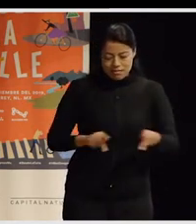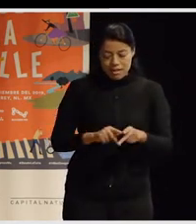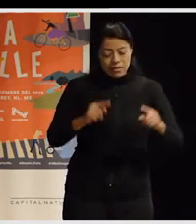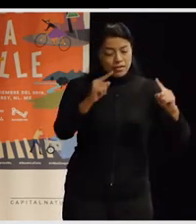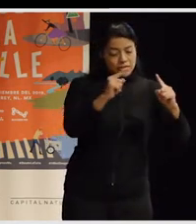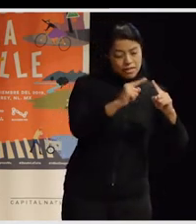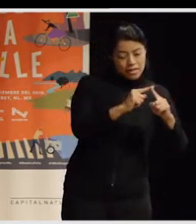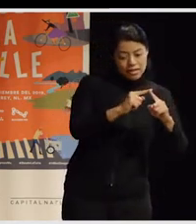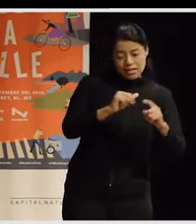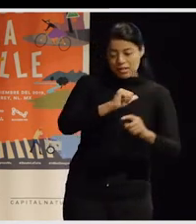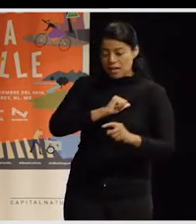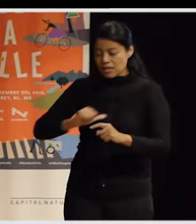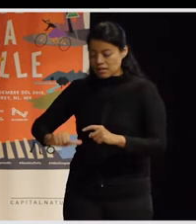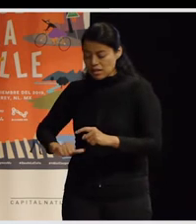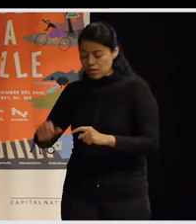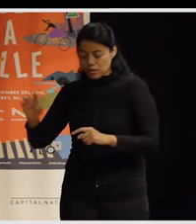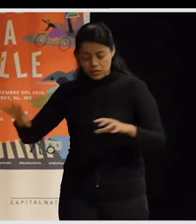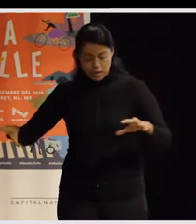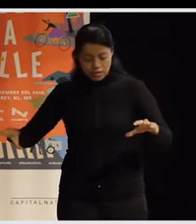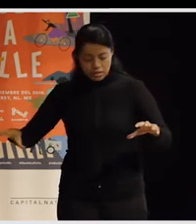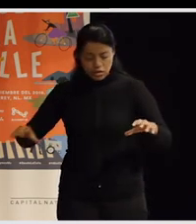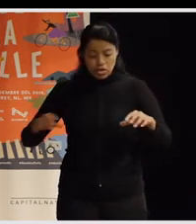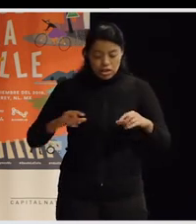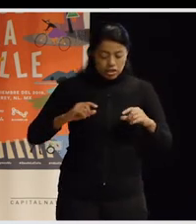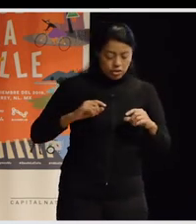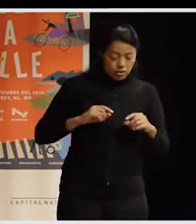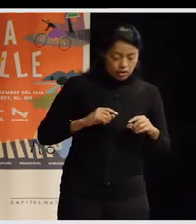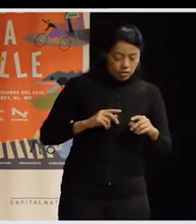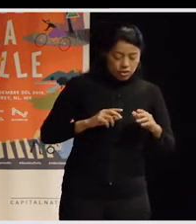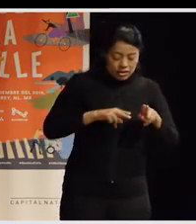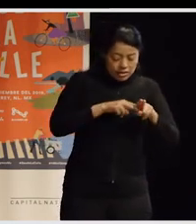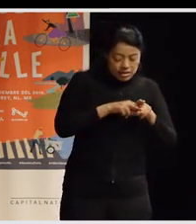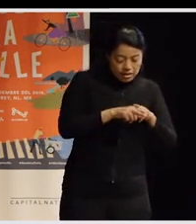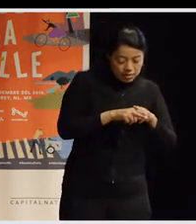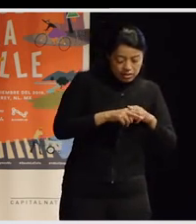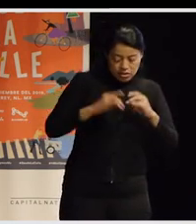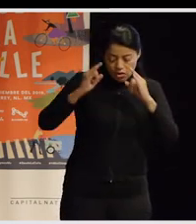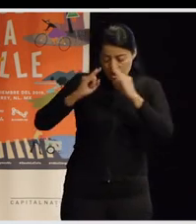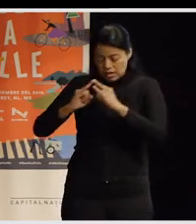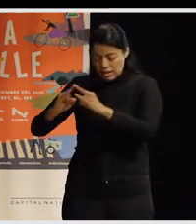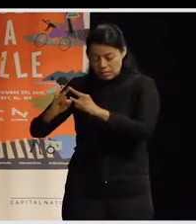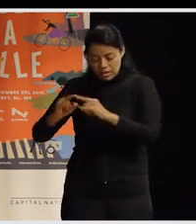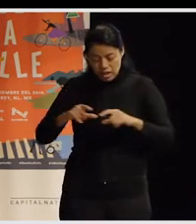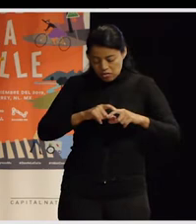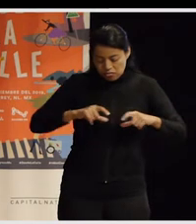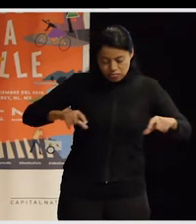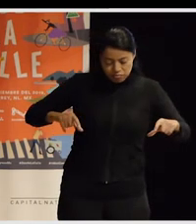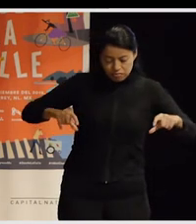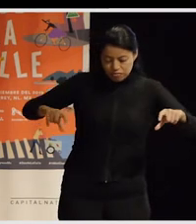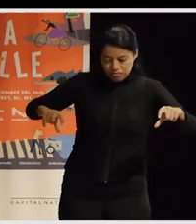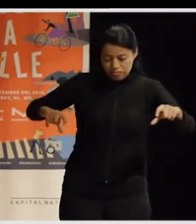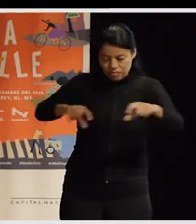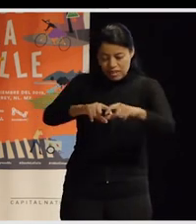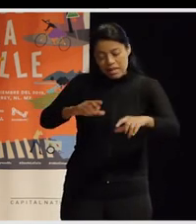desde el metro, ¿no? Hasta el mercado. O eran como tres recorridos que luego se hizo una encuesta multipreguntas, es decir,